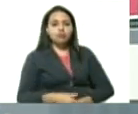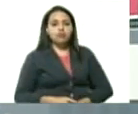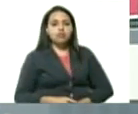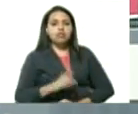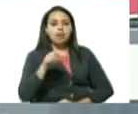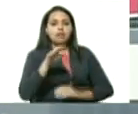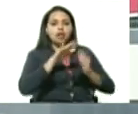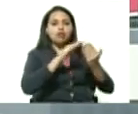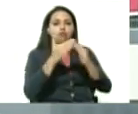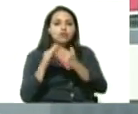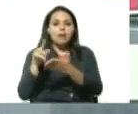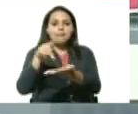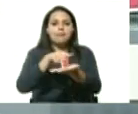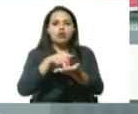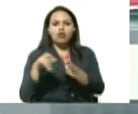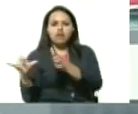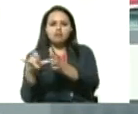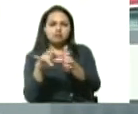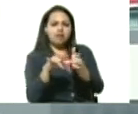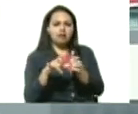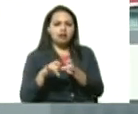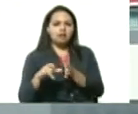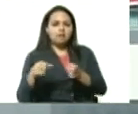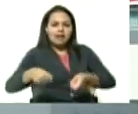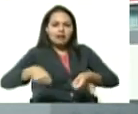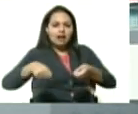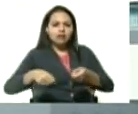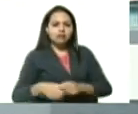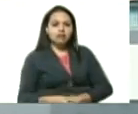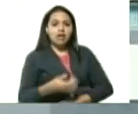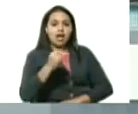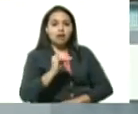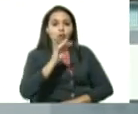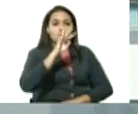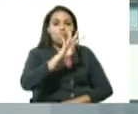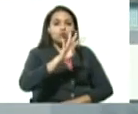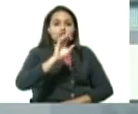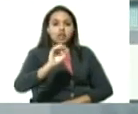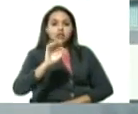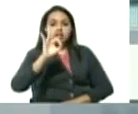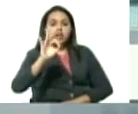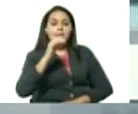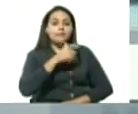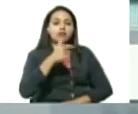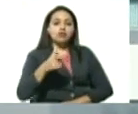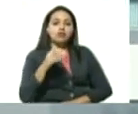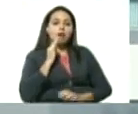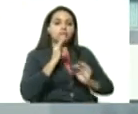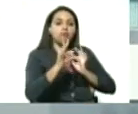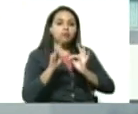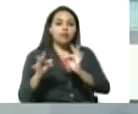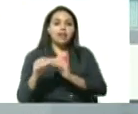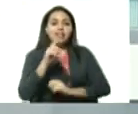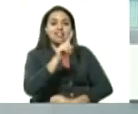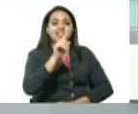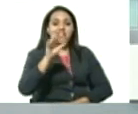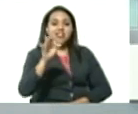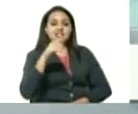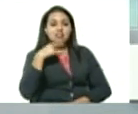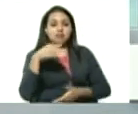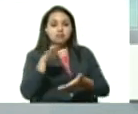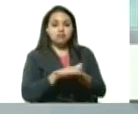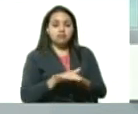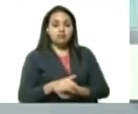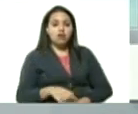comunidades de las parroquias vecinas al mercado de las pulgas donde ya tenemos cuatrocientas tres personas afectadas y trece fallecidos es un foco muy